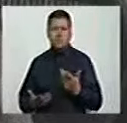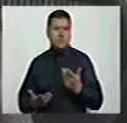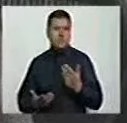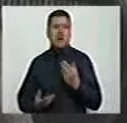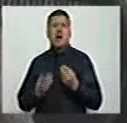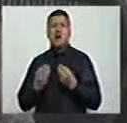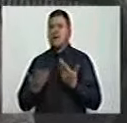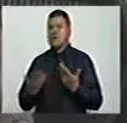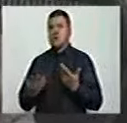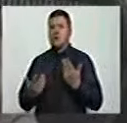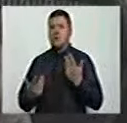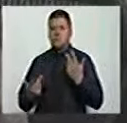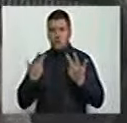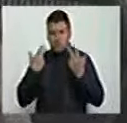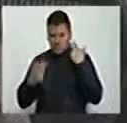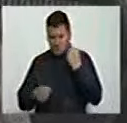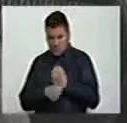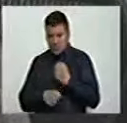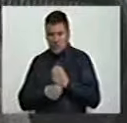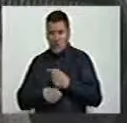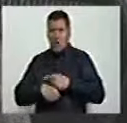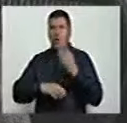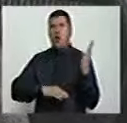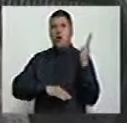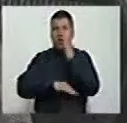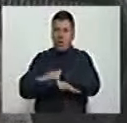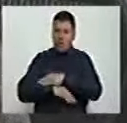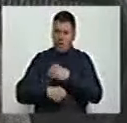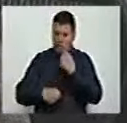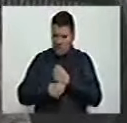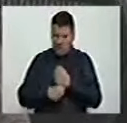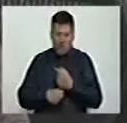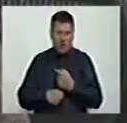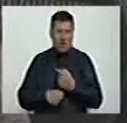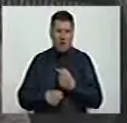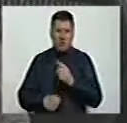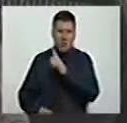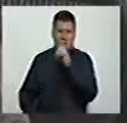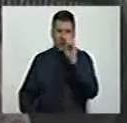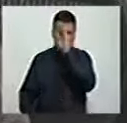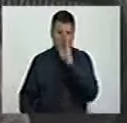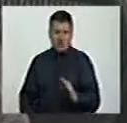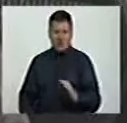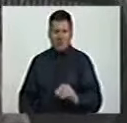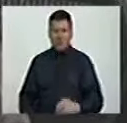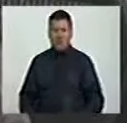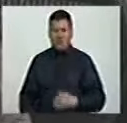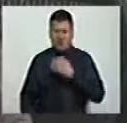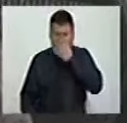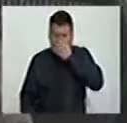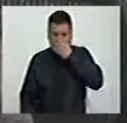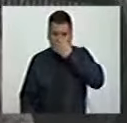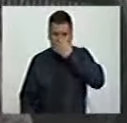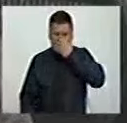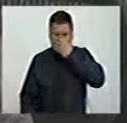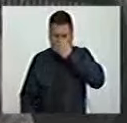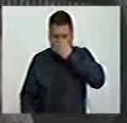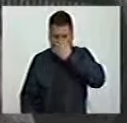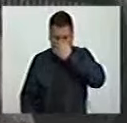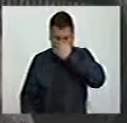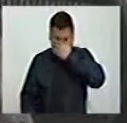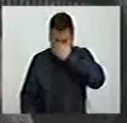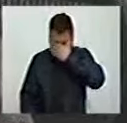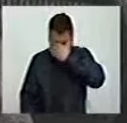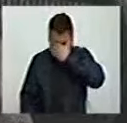ser peluquero, trabajar largas jornadas no era 100% concluyente. Y existían otros